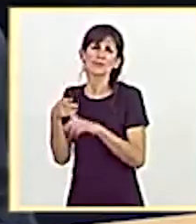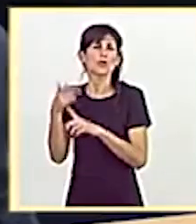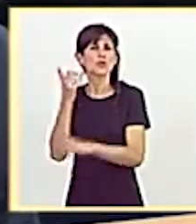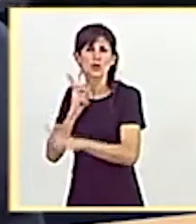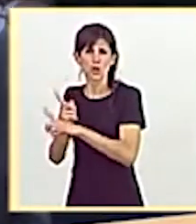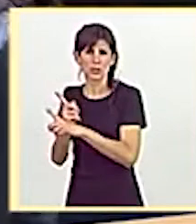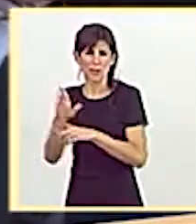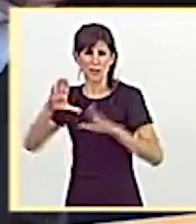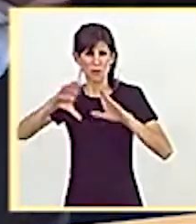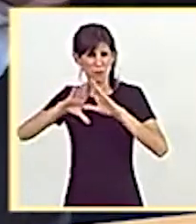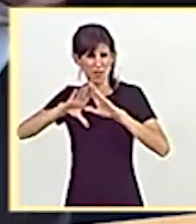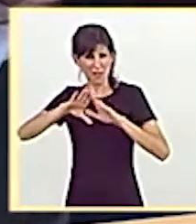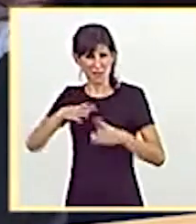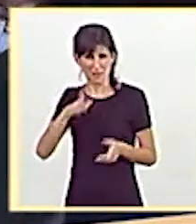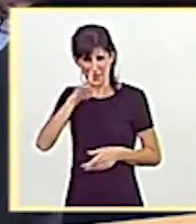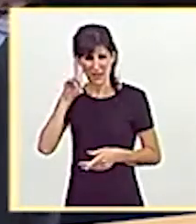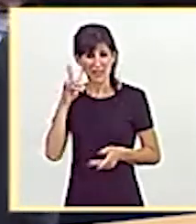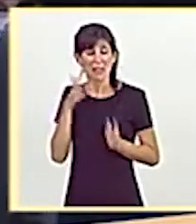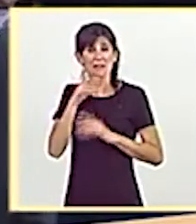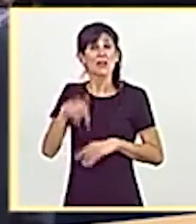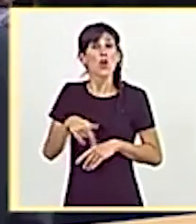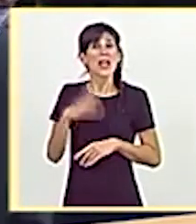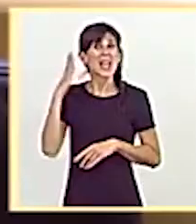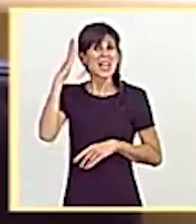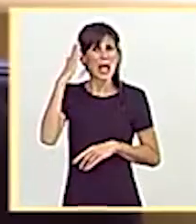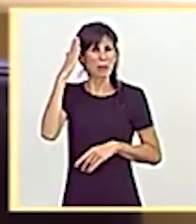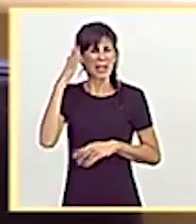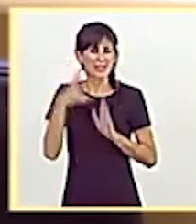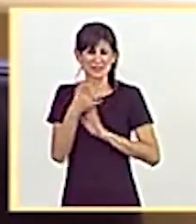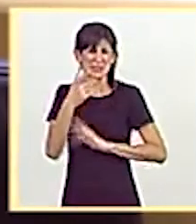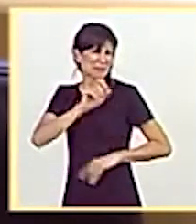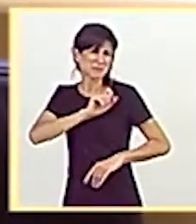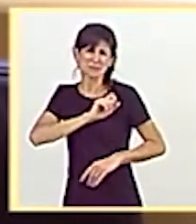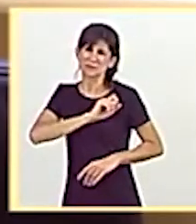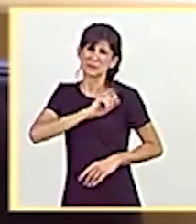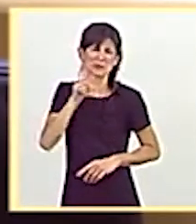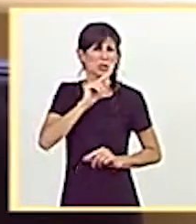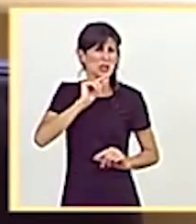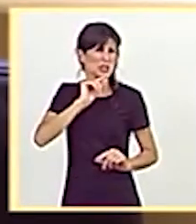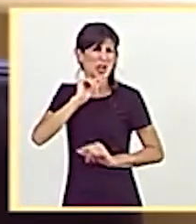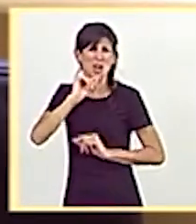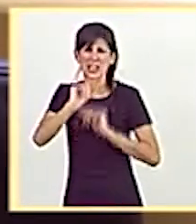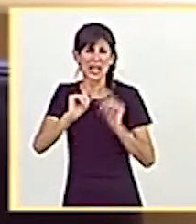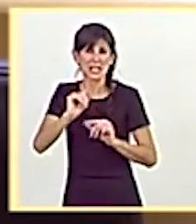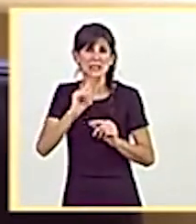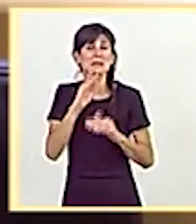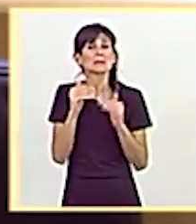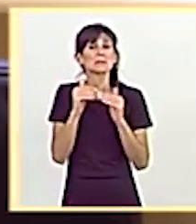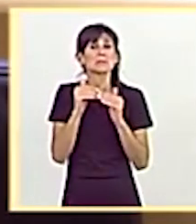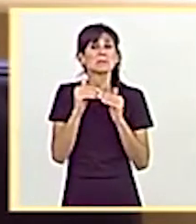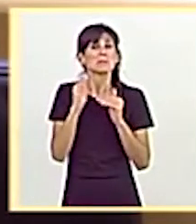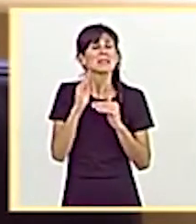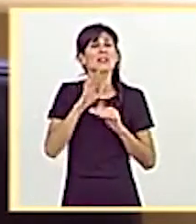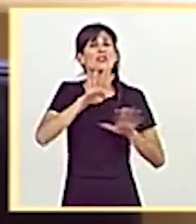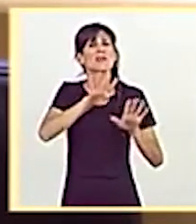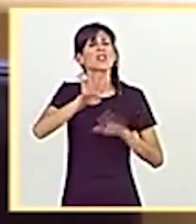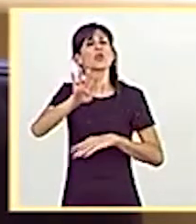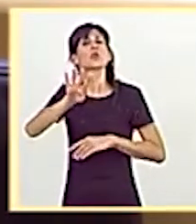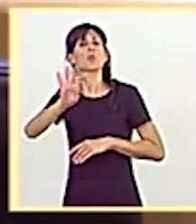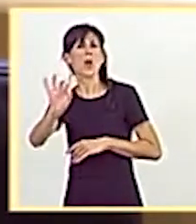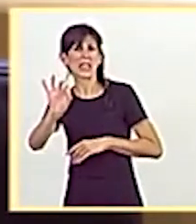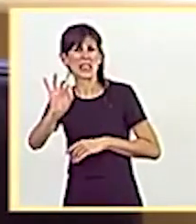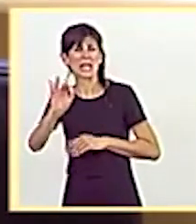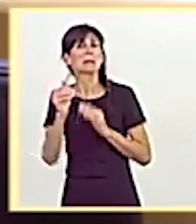señoría, hoy Navarra bate récord de contagios y de incidencia acumulada, superando los 940 contagios. Dígame